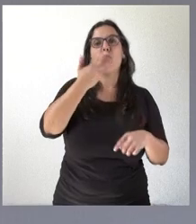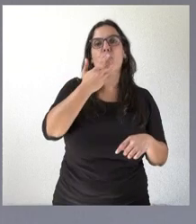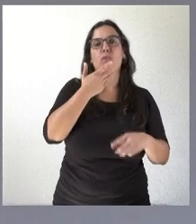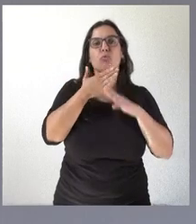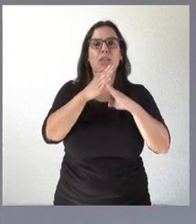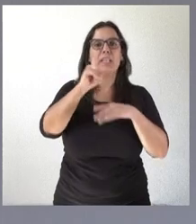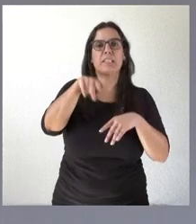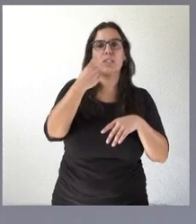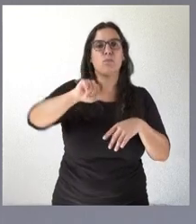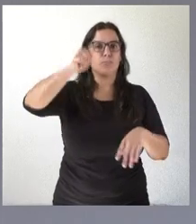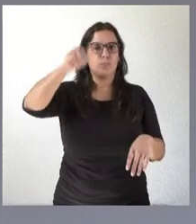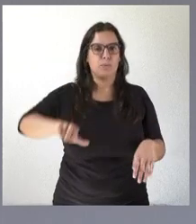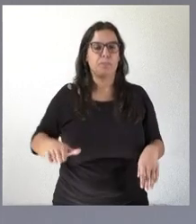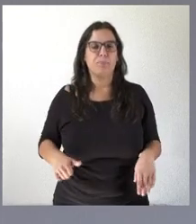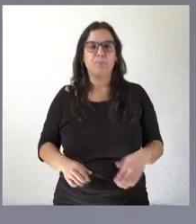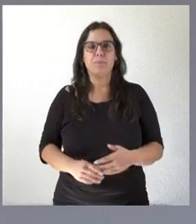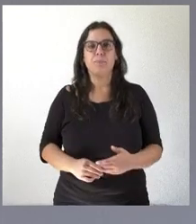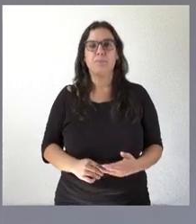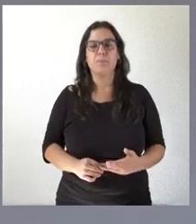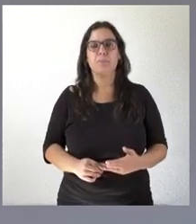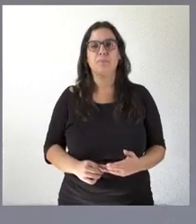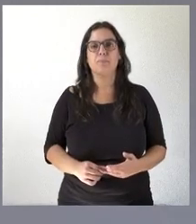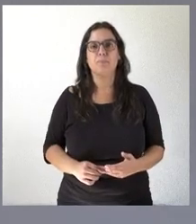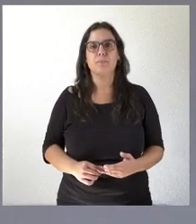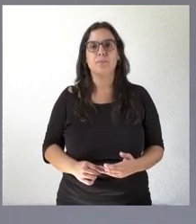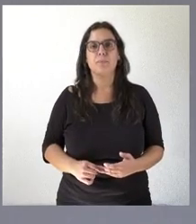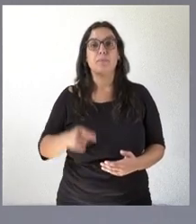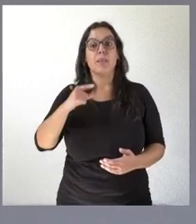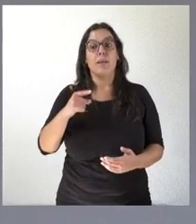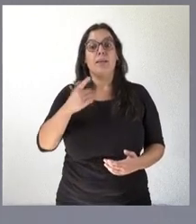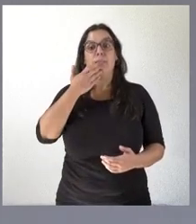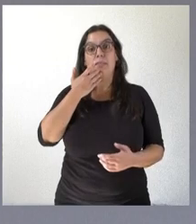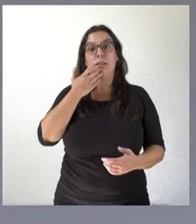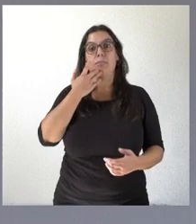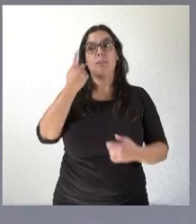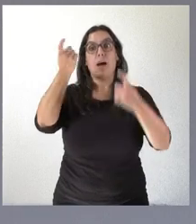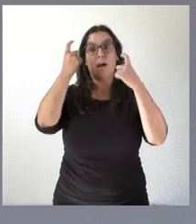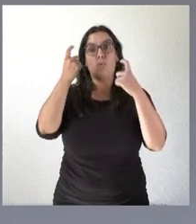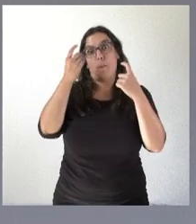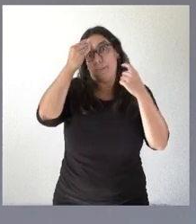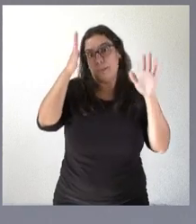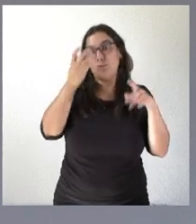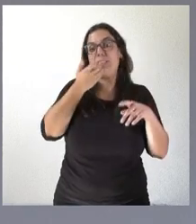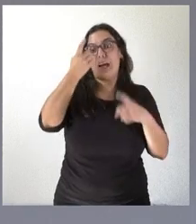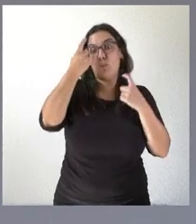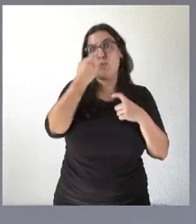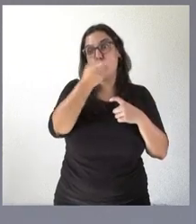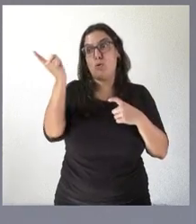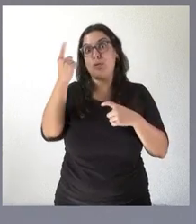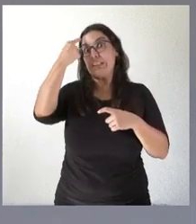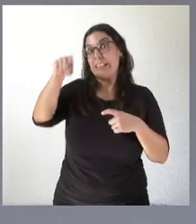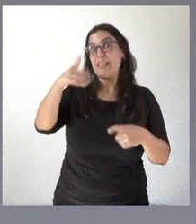prácticas que han realizado en el correspondiente curso. eso nos facilitará queremos entendemos nos